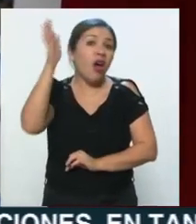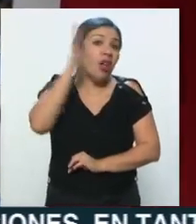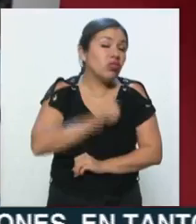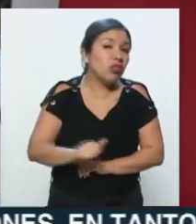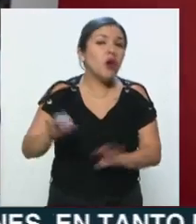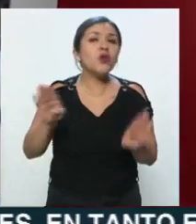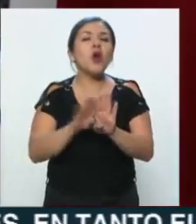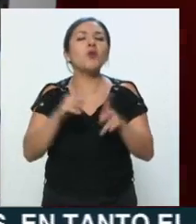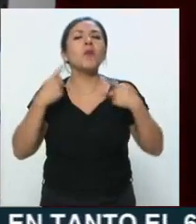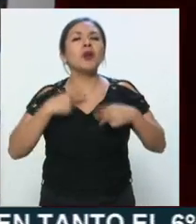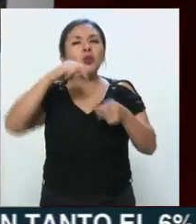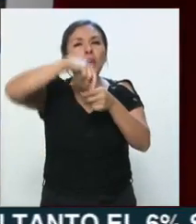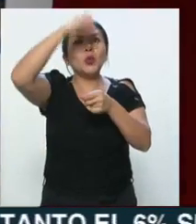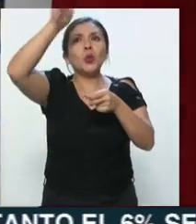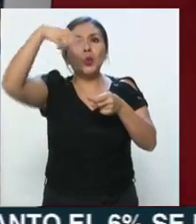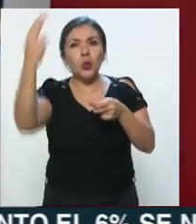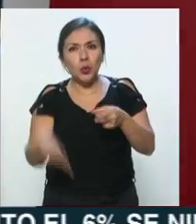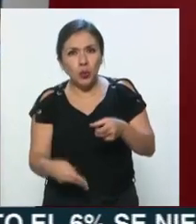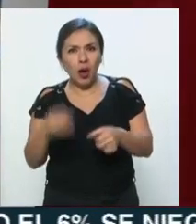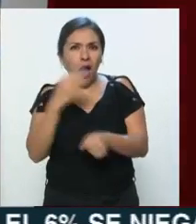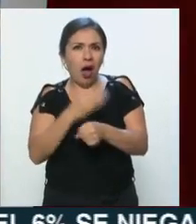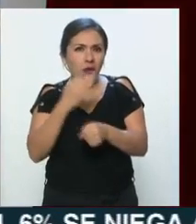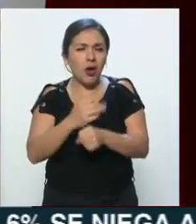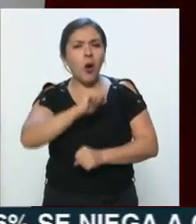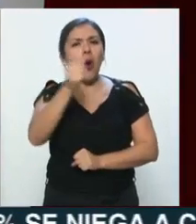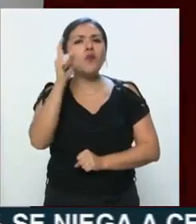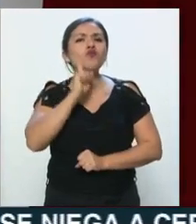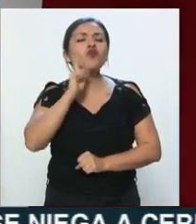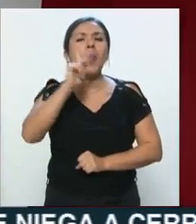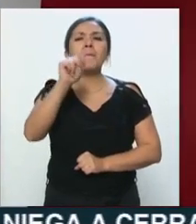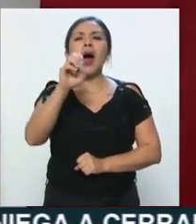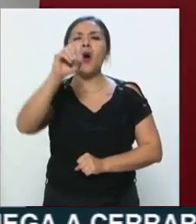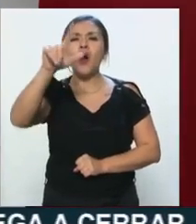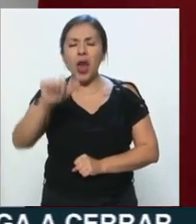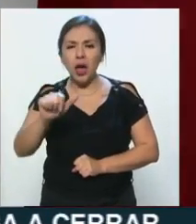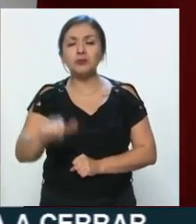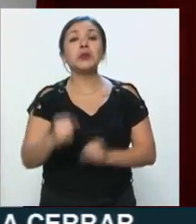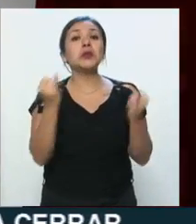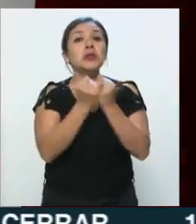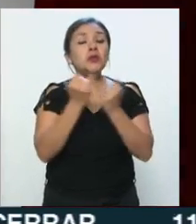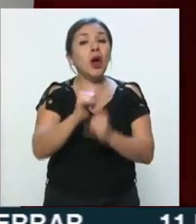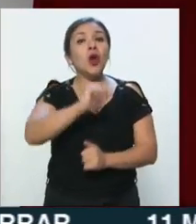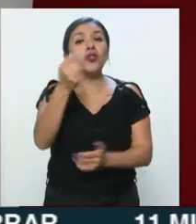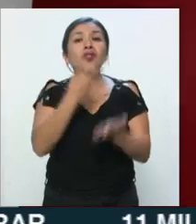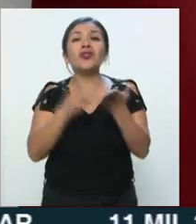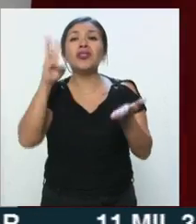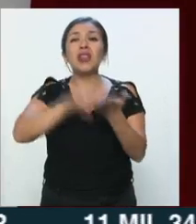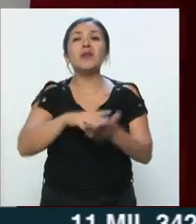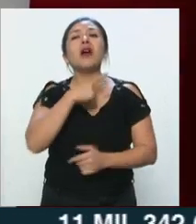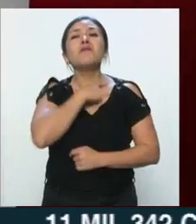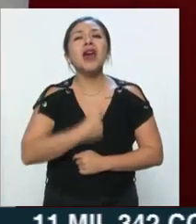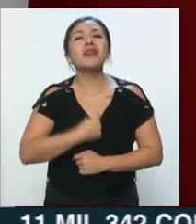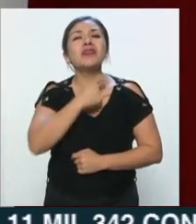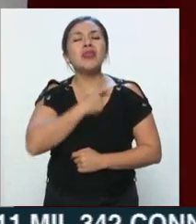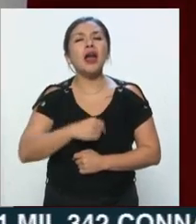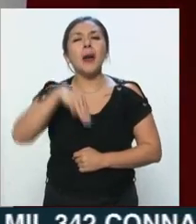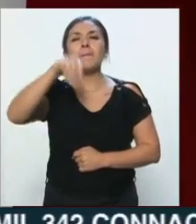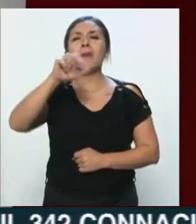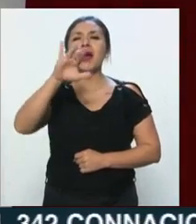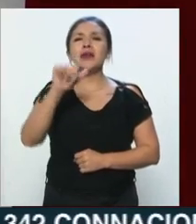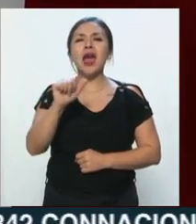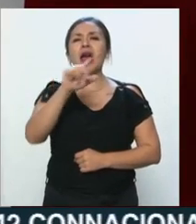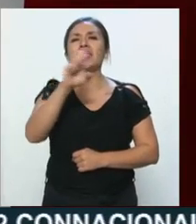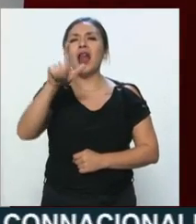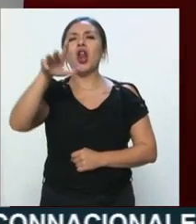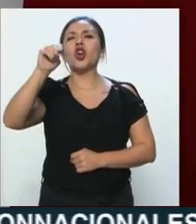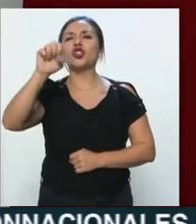clavadistas Yael Castillo y Paola Espinosa, y fuera del agua a la triple medallista olímpica María del Rosario Espinosa